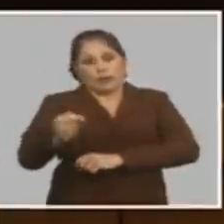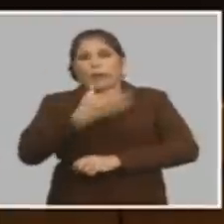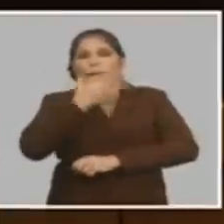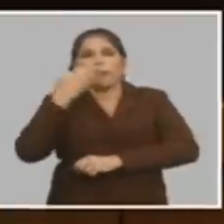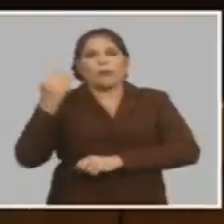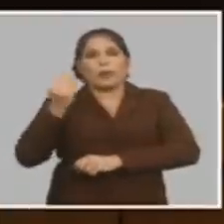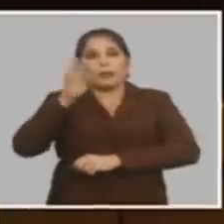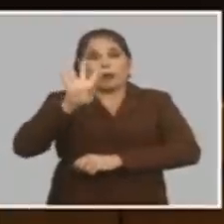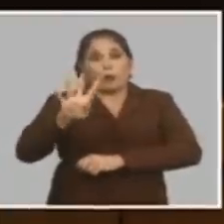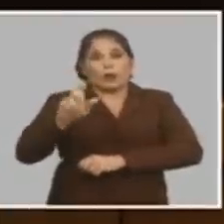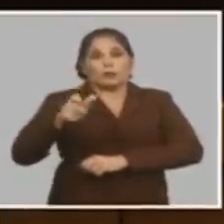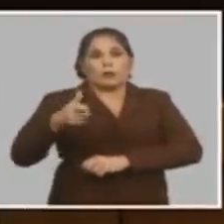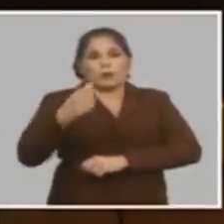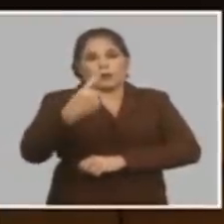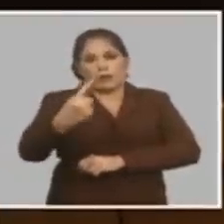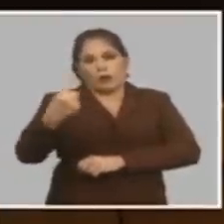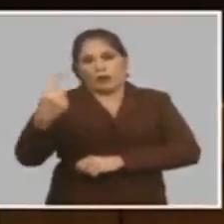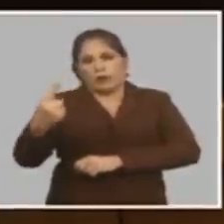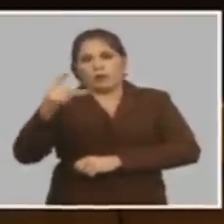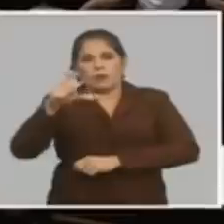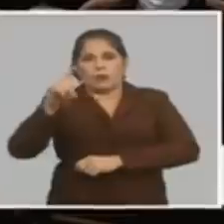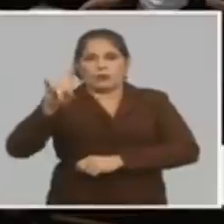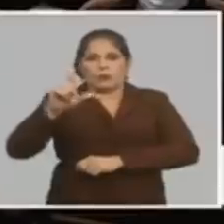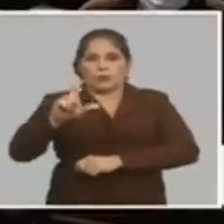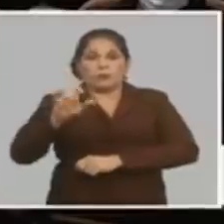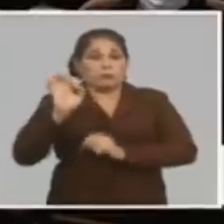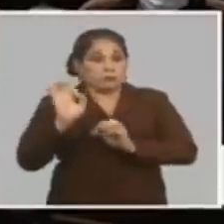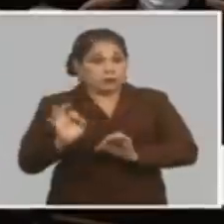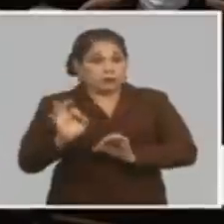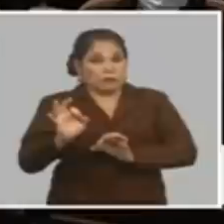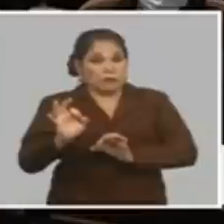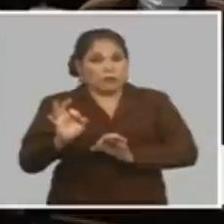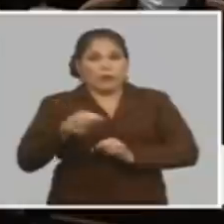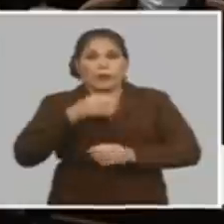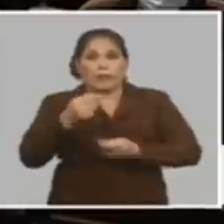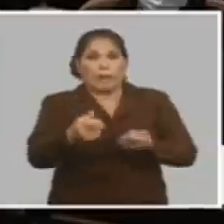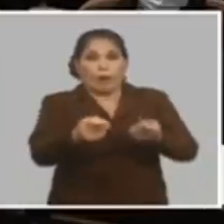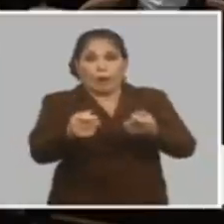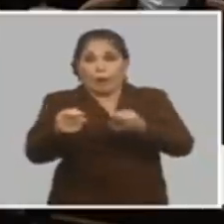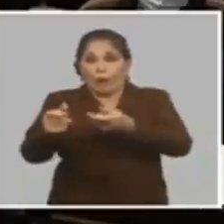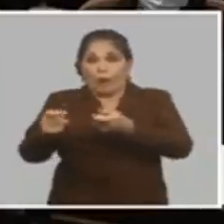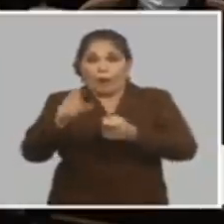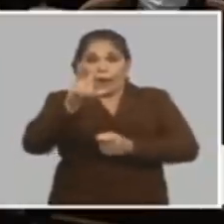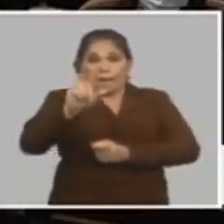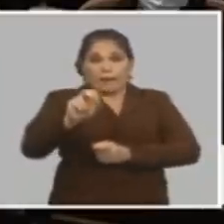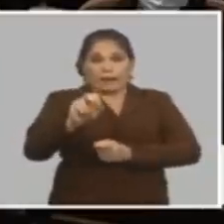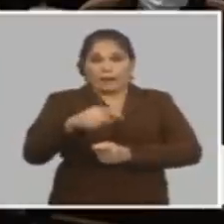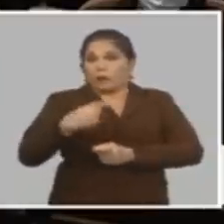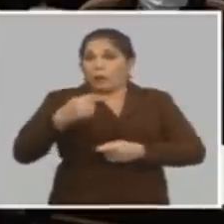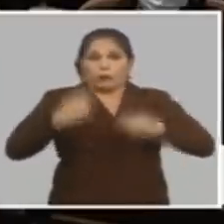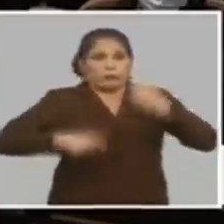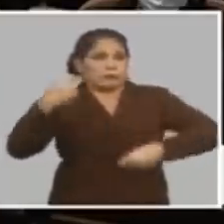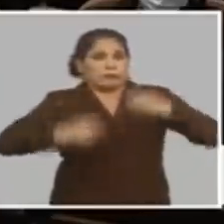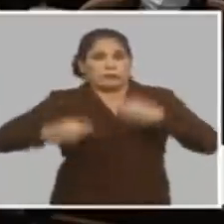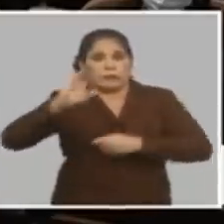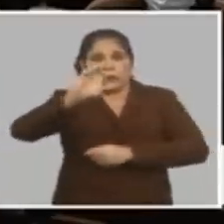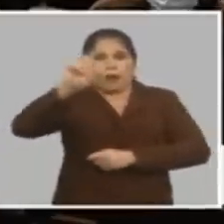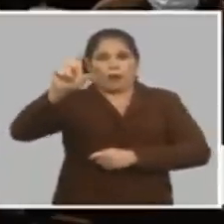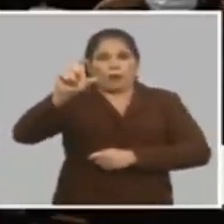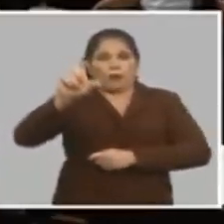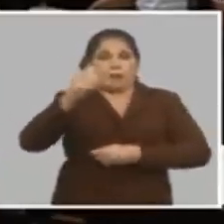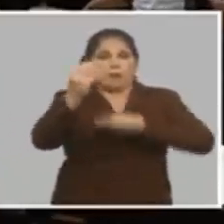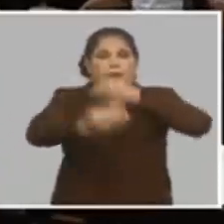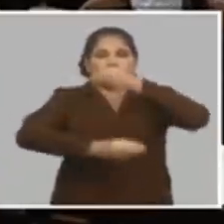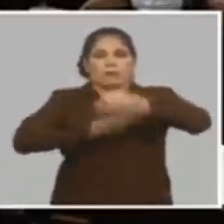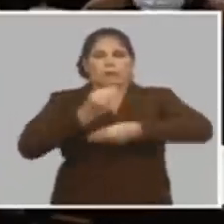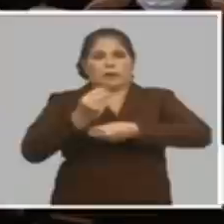pierde 4 pesos por cada se usé por eso cuando se corrió la bola de que iba a ser 20 lo primero que hizo la gente fue ir a los bancos